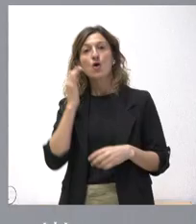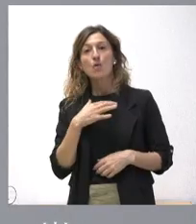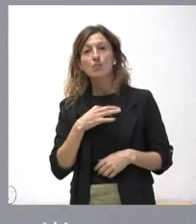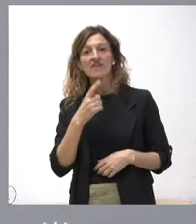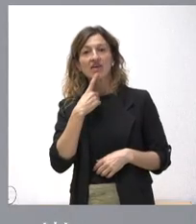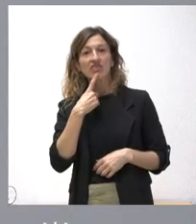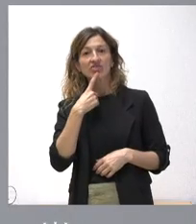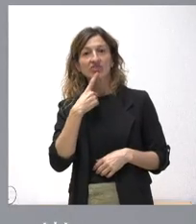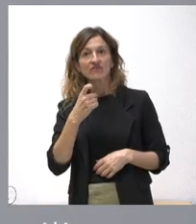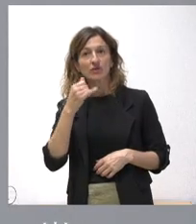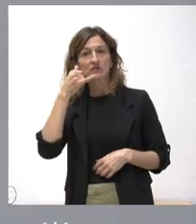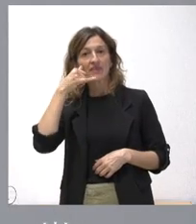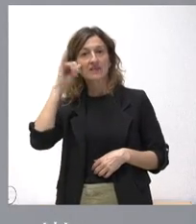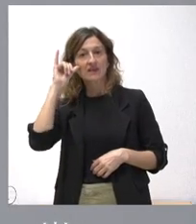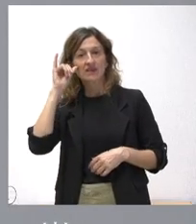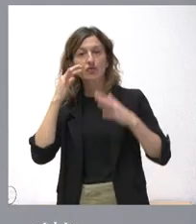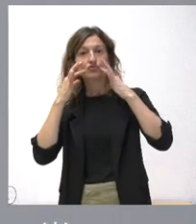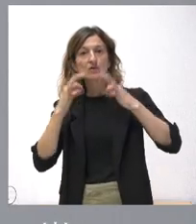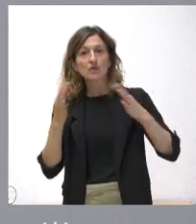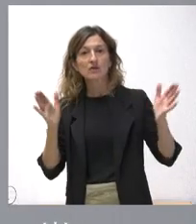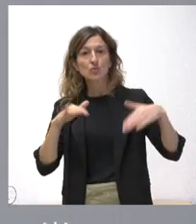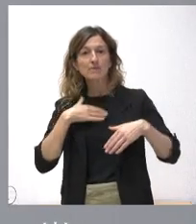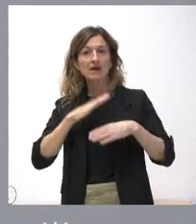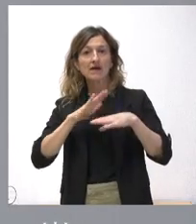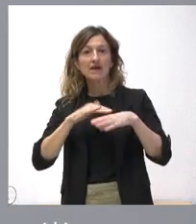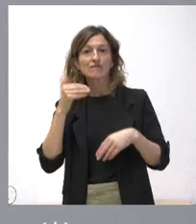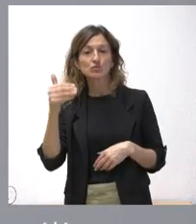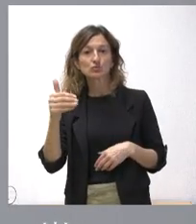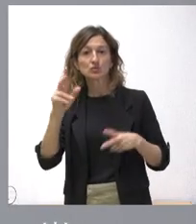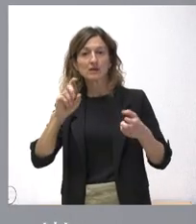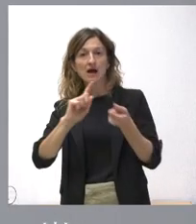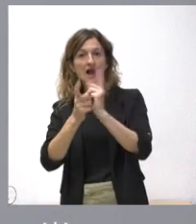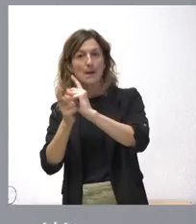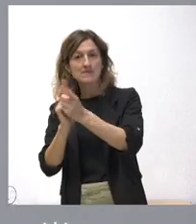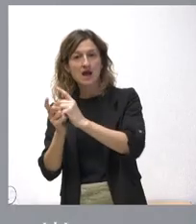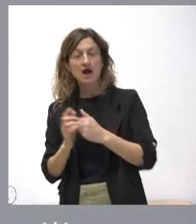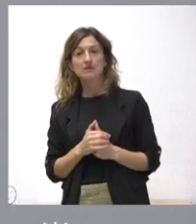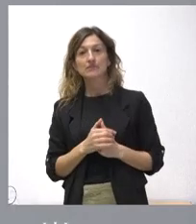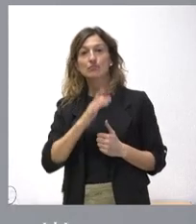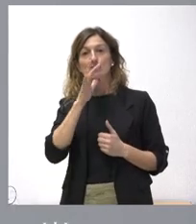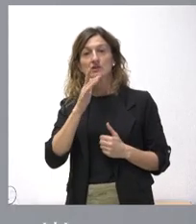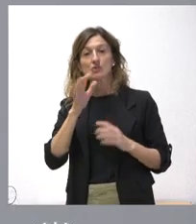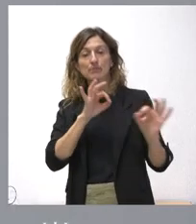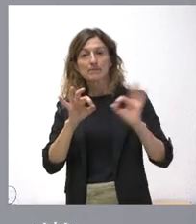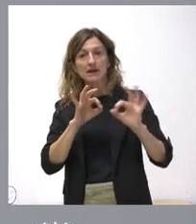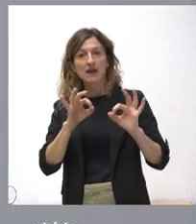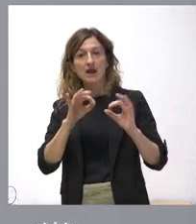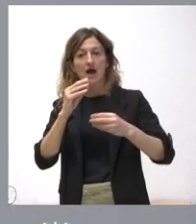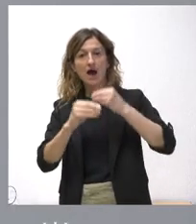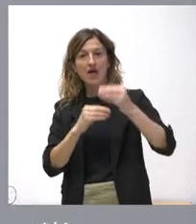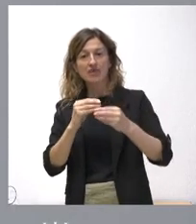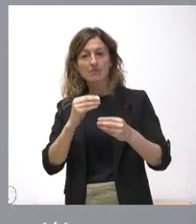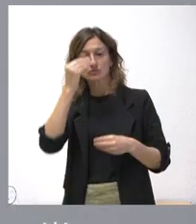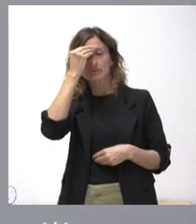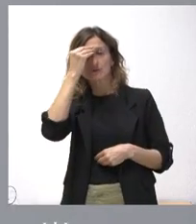dificultades o de riesgos o de inseguridades que se pueden plantear en el futuro. Es un escenario cambiante y, por tanto, es una previsión que realizamos, que a nuestro